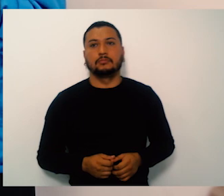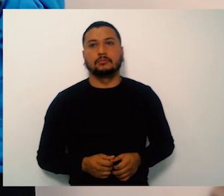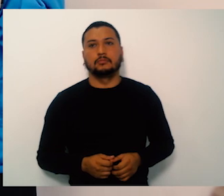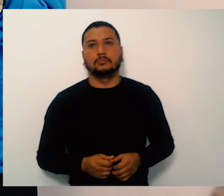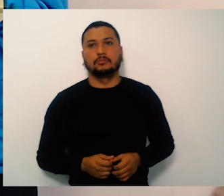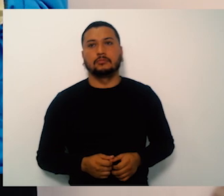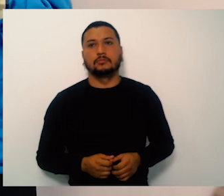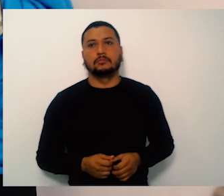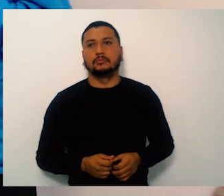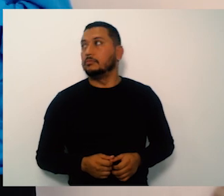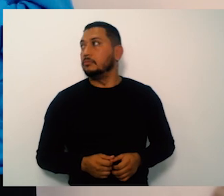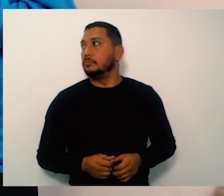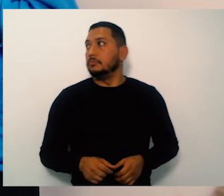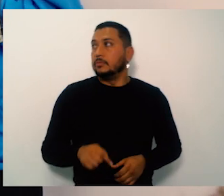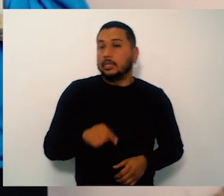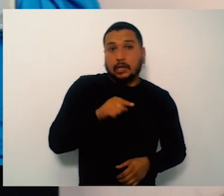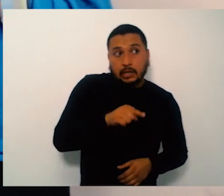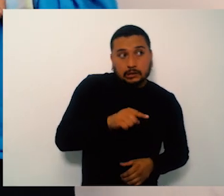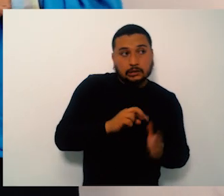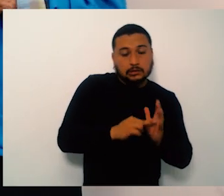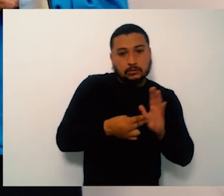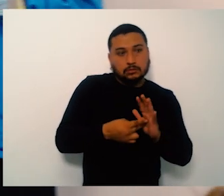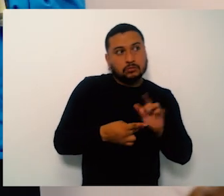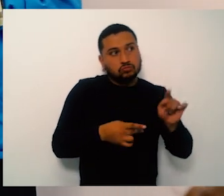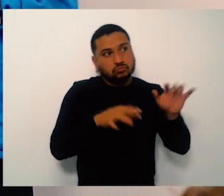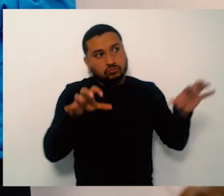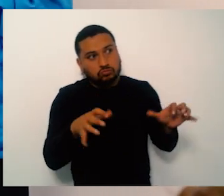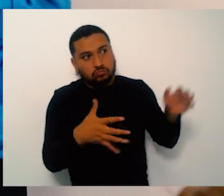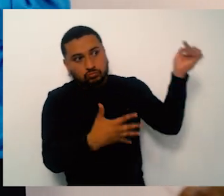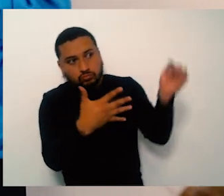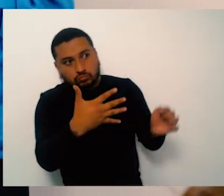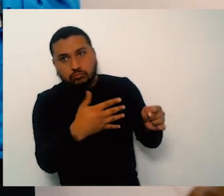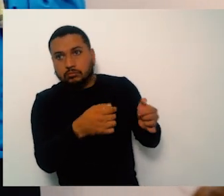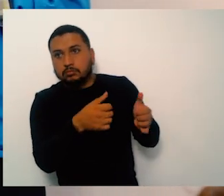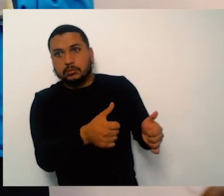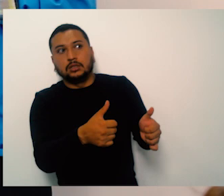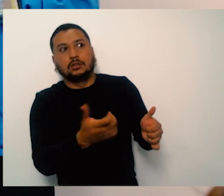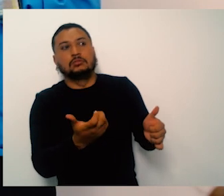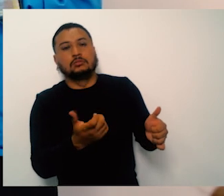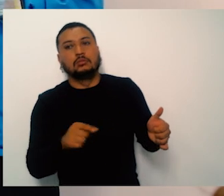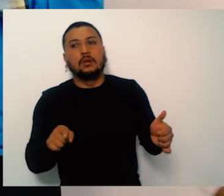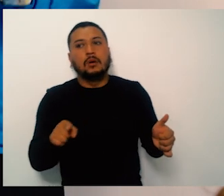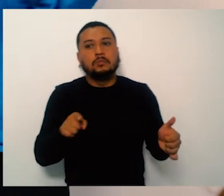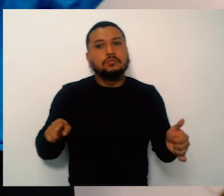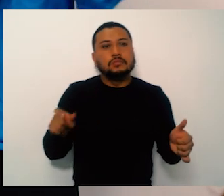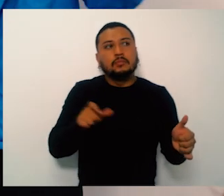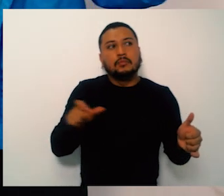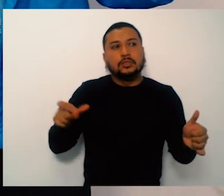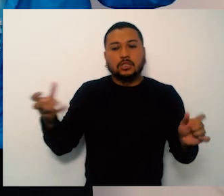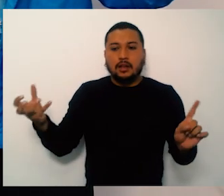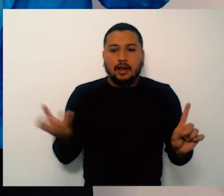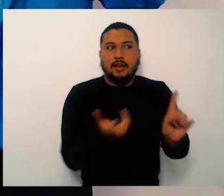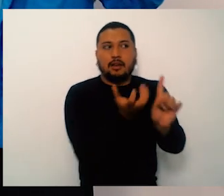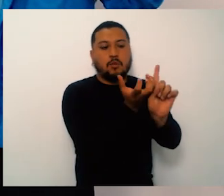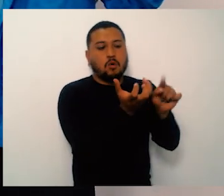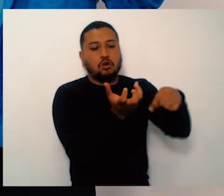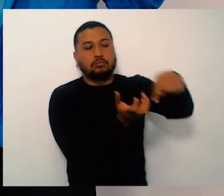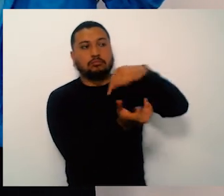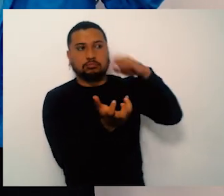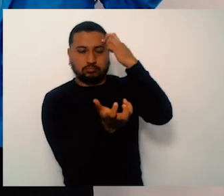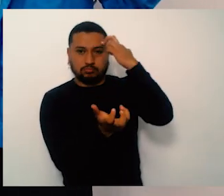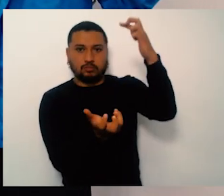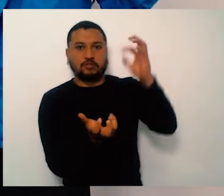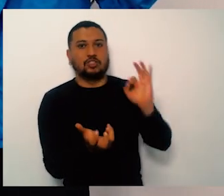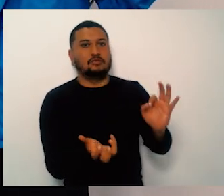que hay muchas personas de la tercera edad como yo que en realidad no es justo. No es justo ponerlos a hacer una fila ahí.